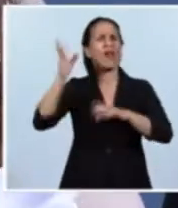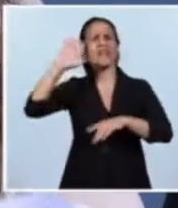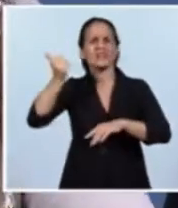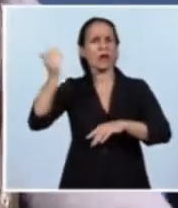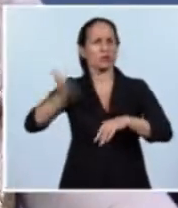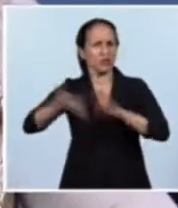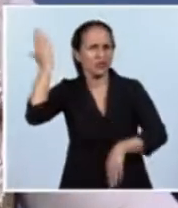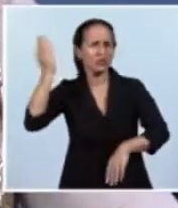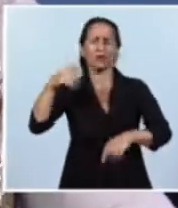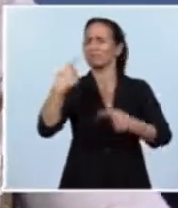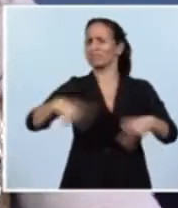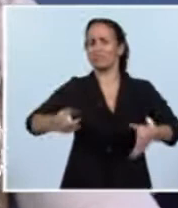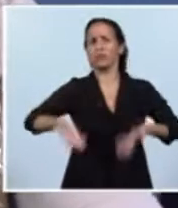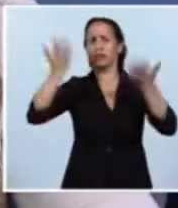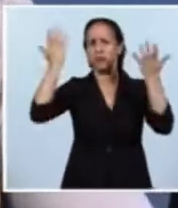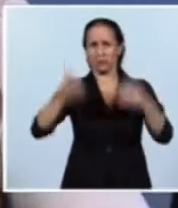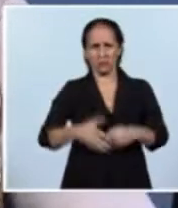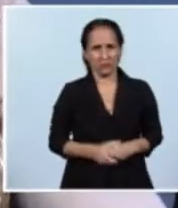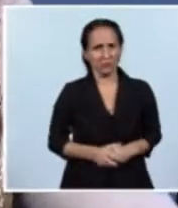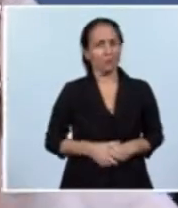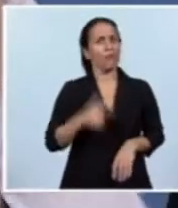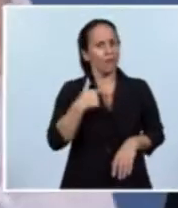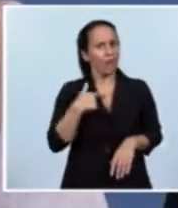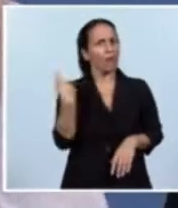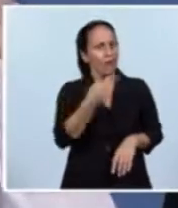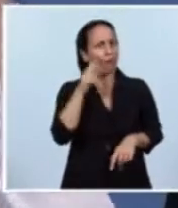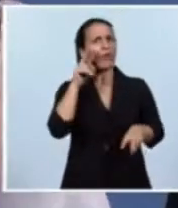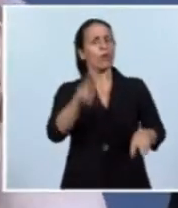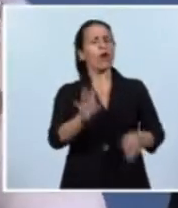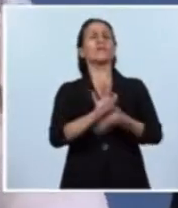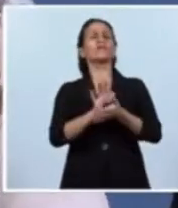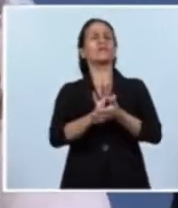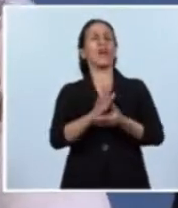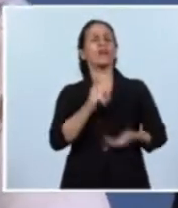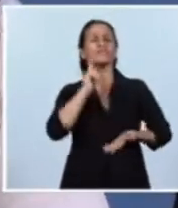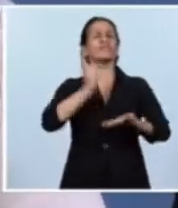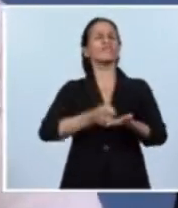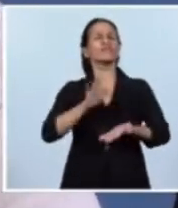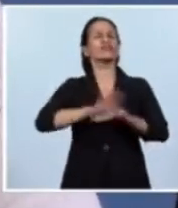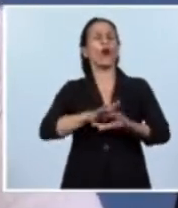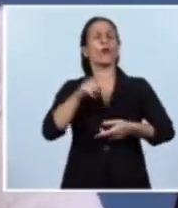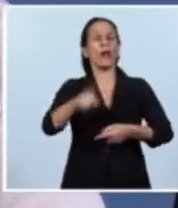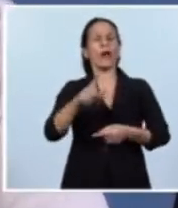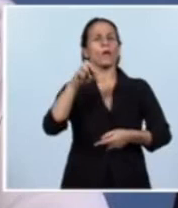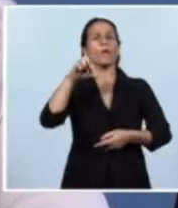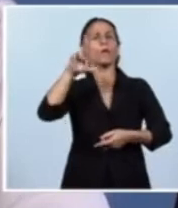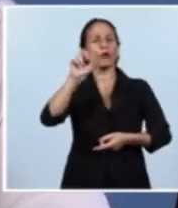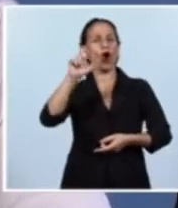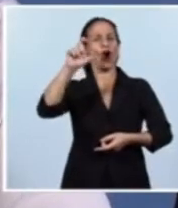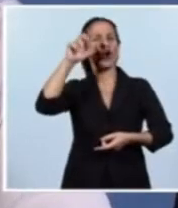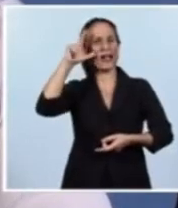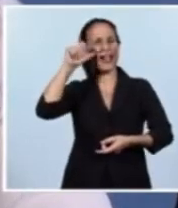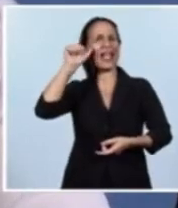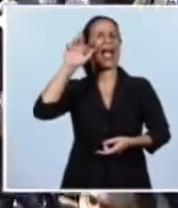viales casi un 10 por ciento. Tienen que ver las políticas públicas del procrear, tienen que ver las